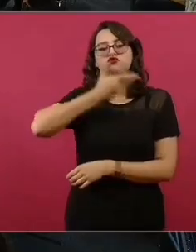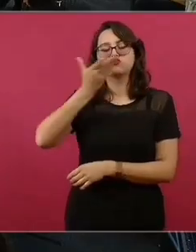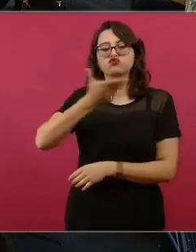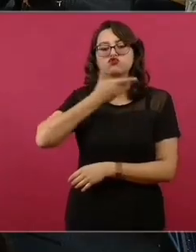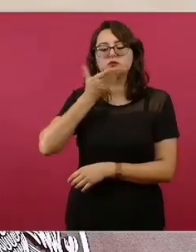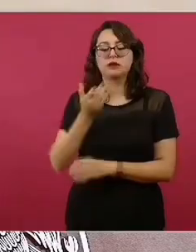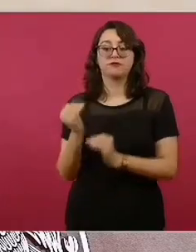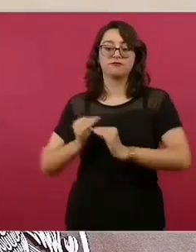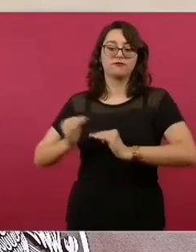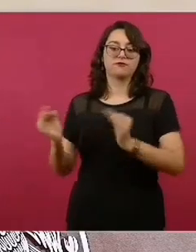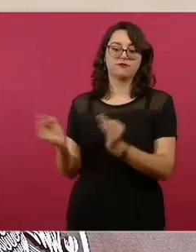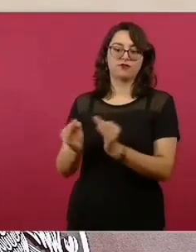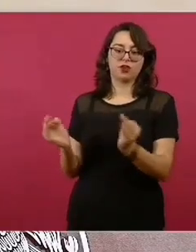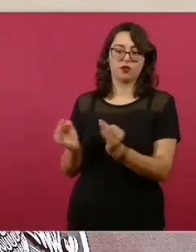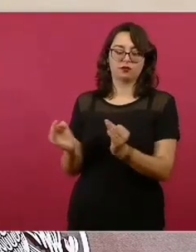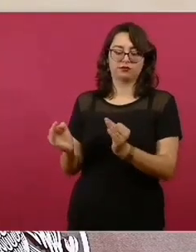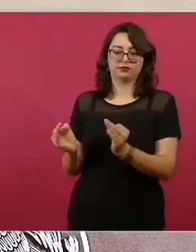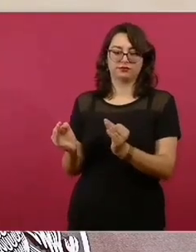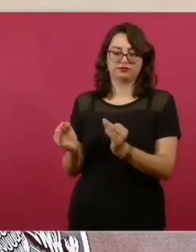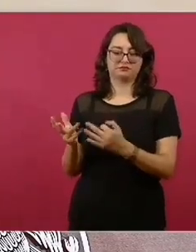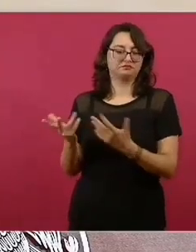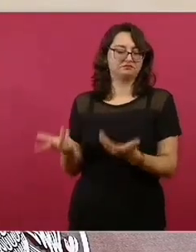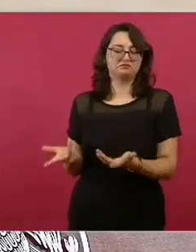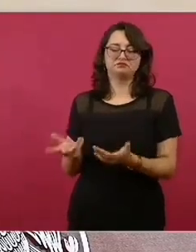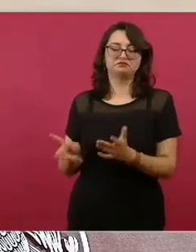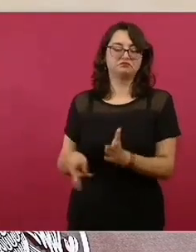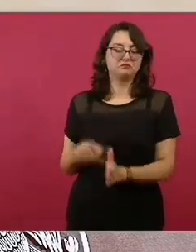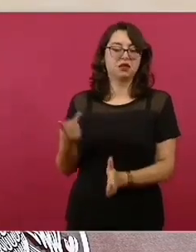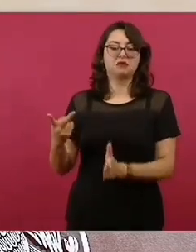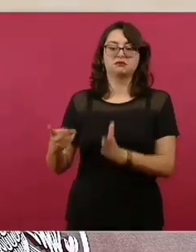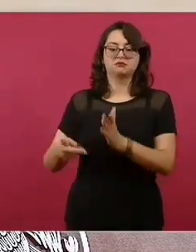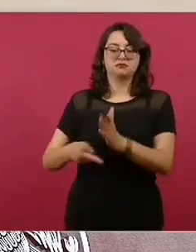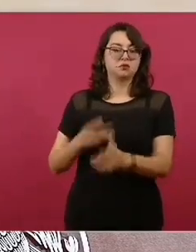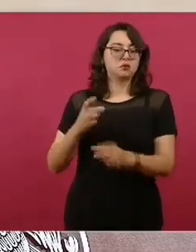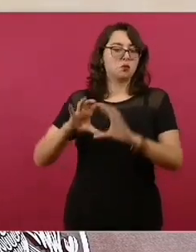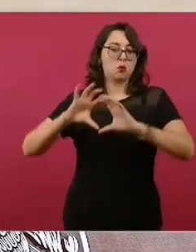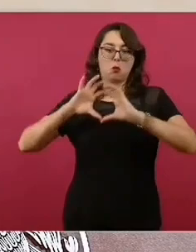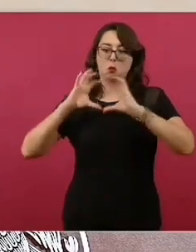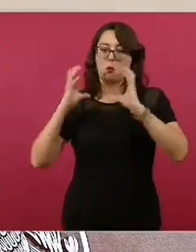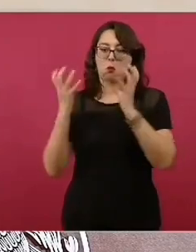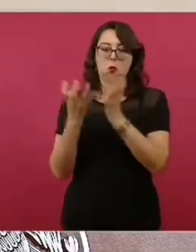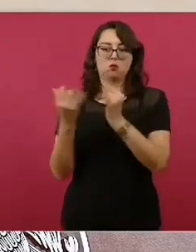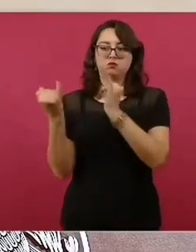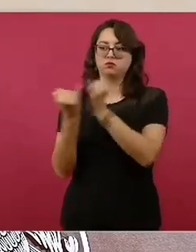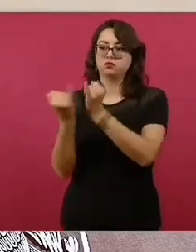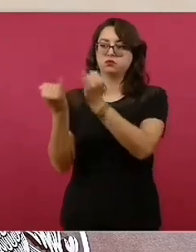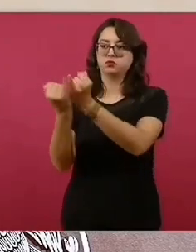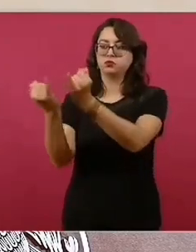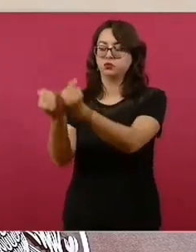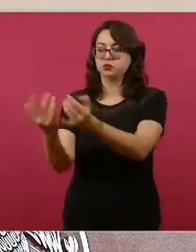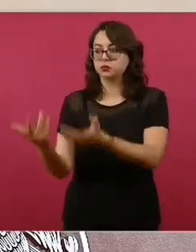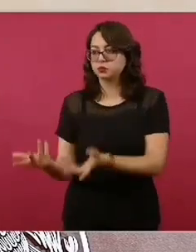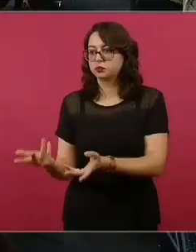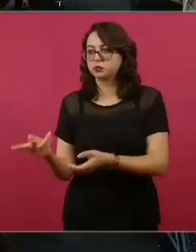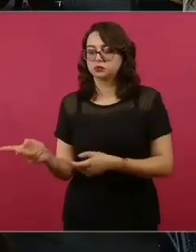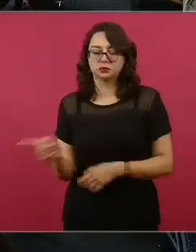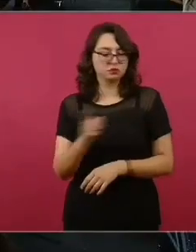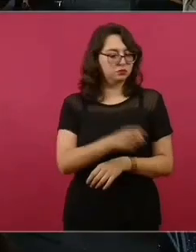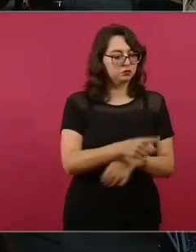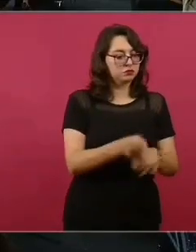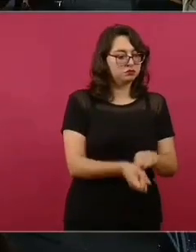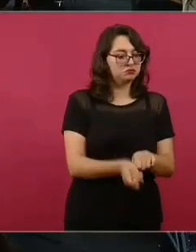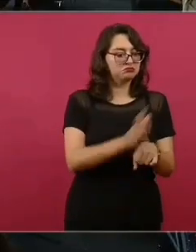temporada de frío, disminuye en la temporada de calor en todo el mundo. Lo mismo es muy probable que va a pasar